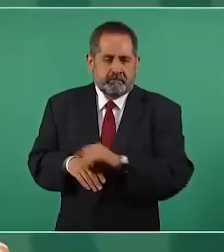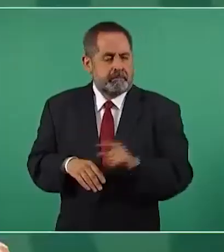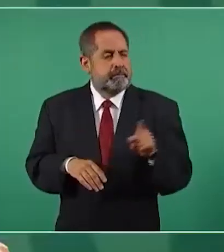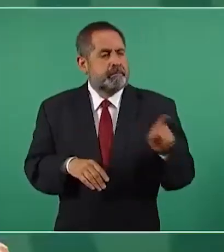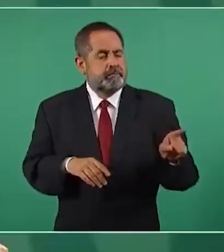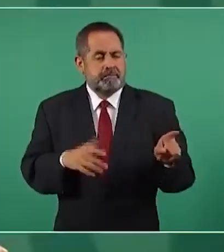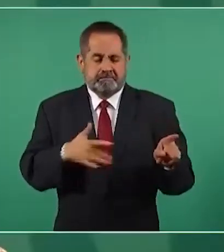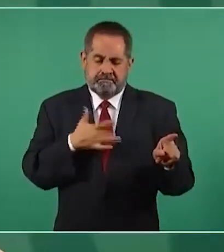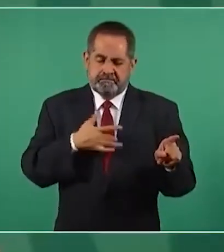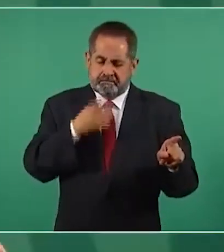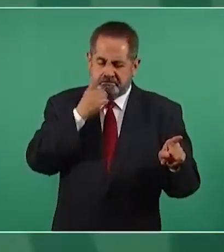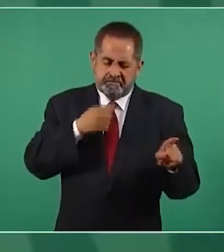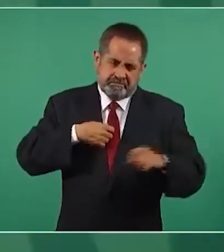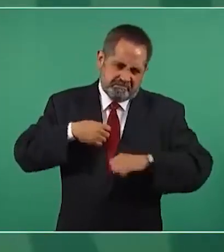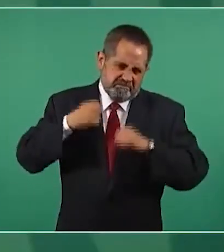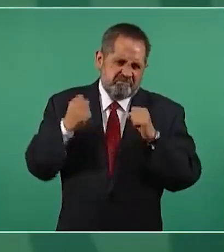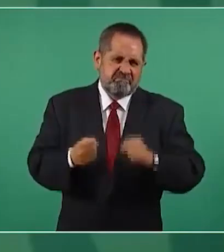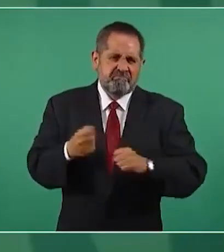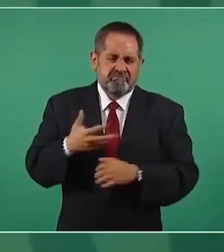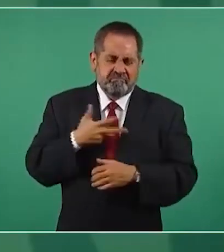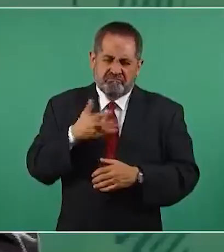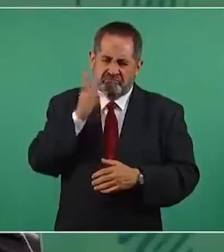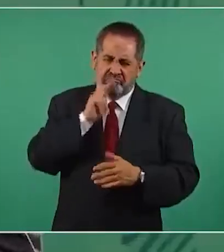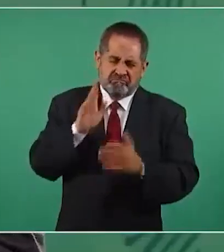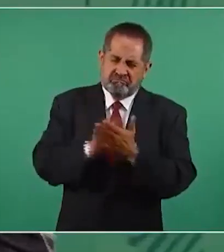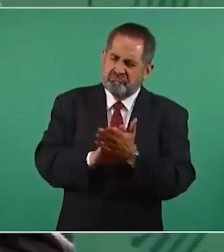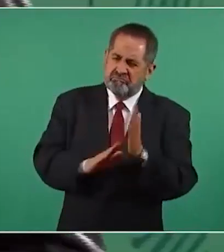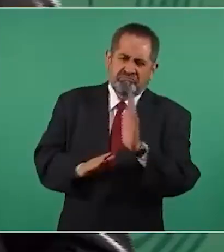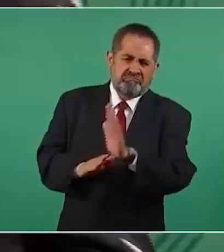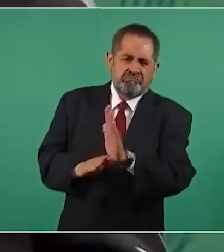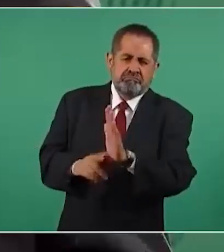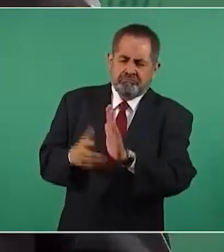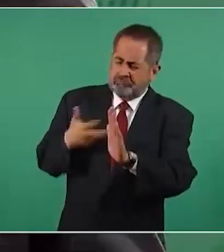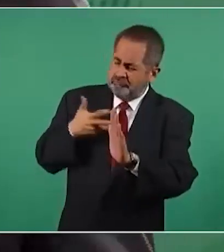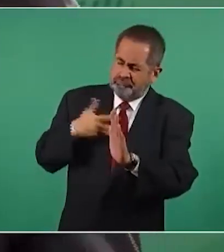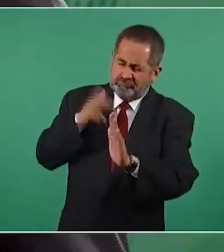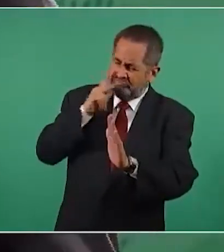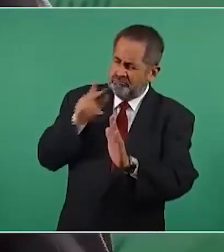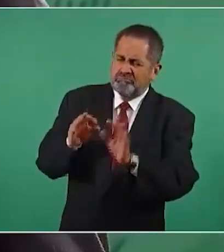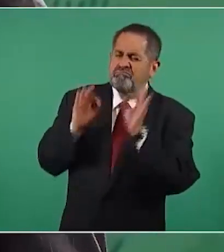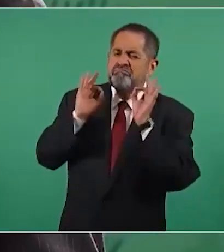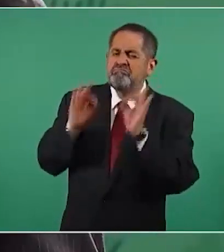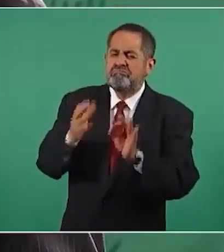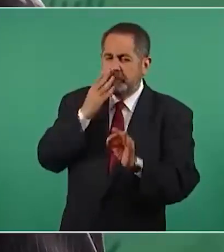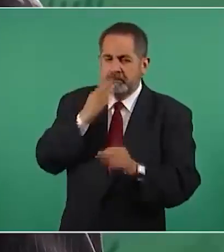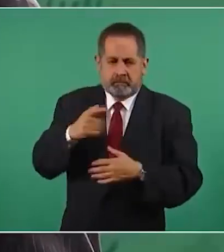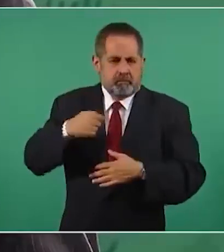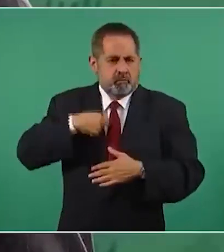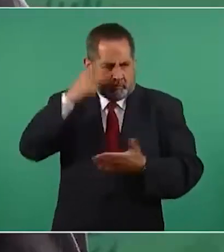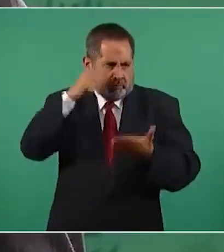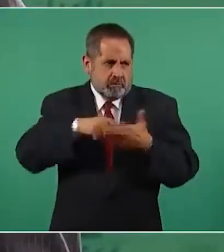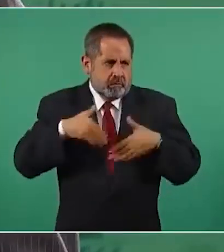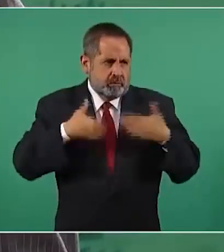tener, y le creo,